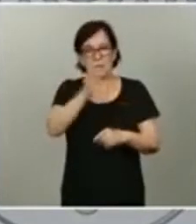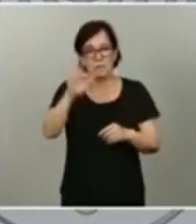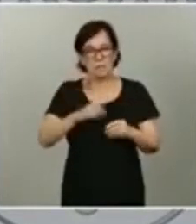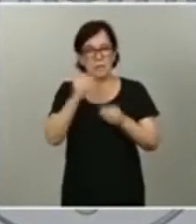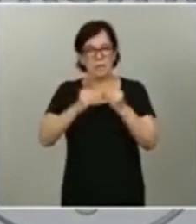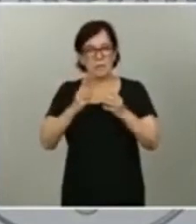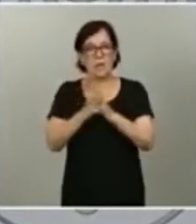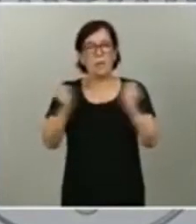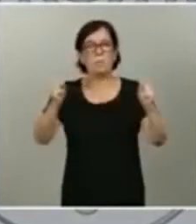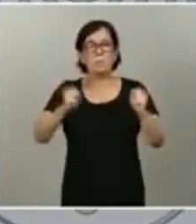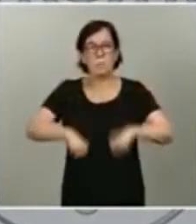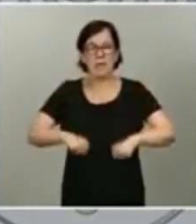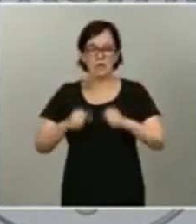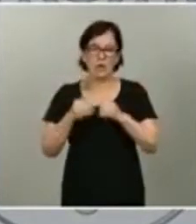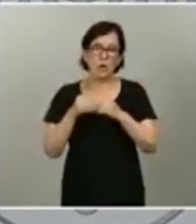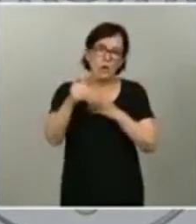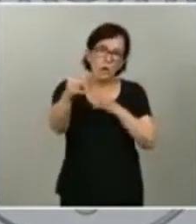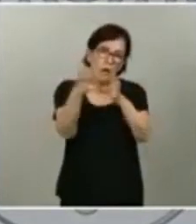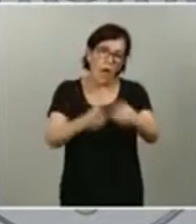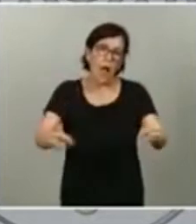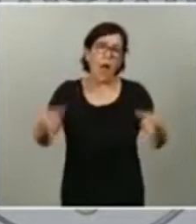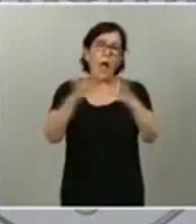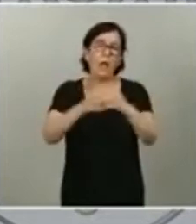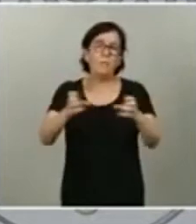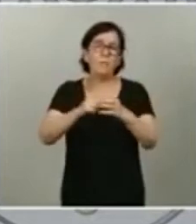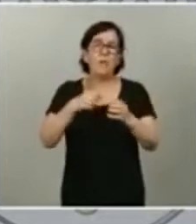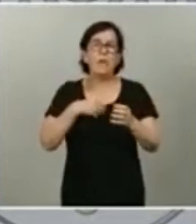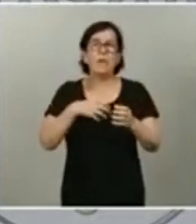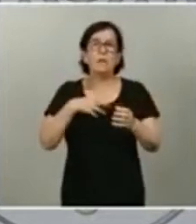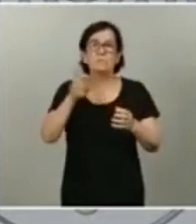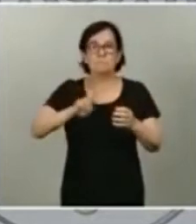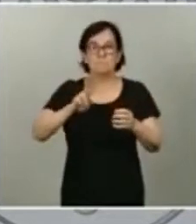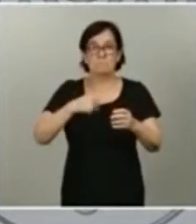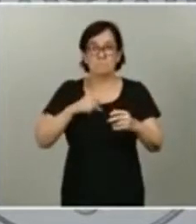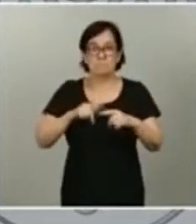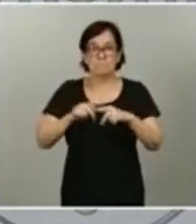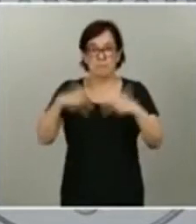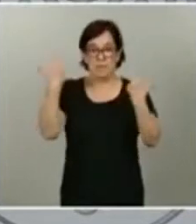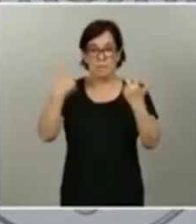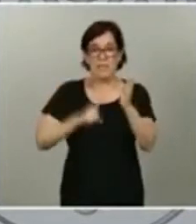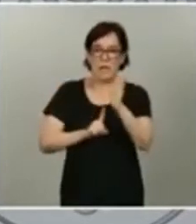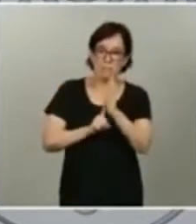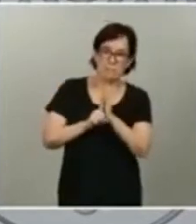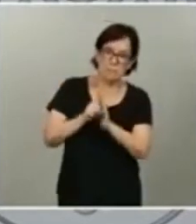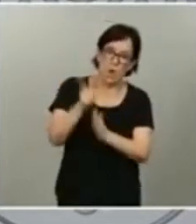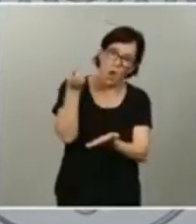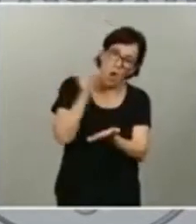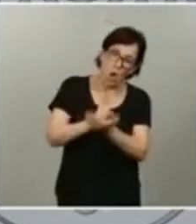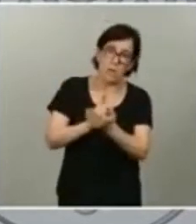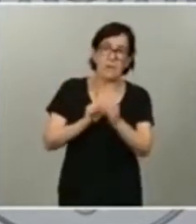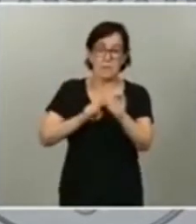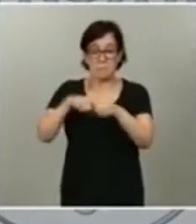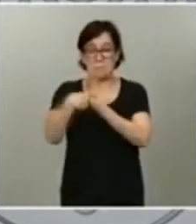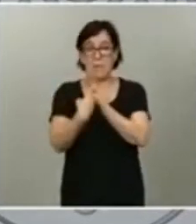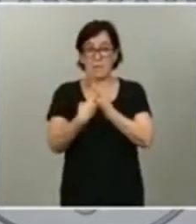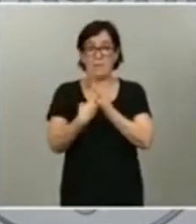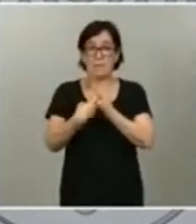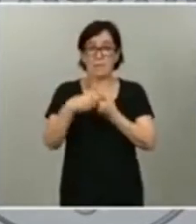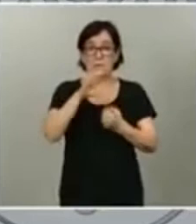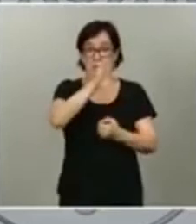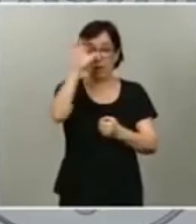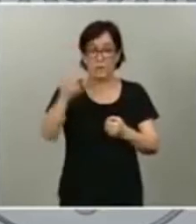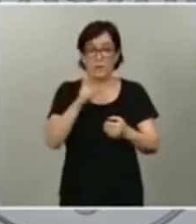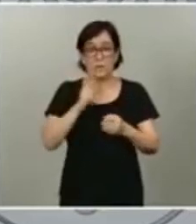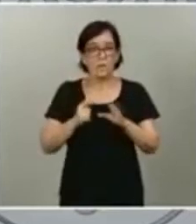ambicioso que nos permita esa recuperación tan anhelada por el conjunto de los países miembros. Y, por tanto, tenemos los cinco